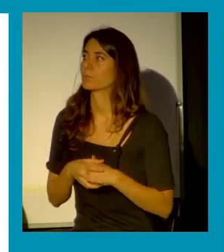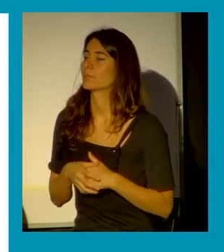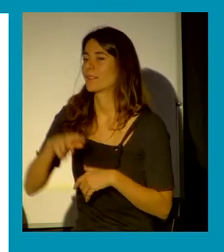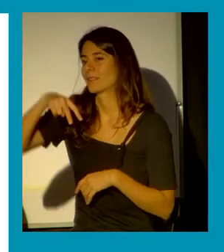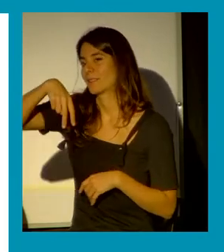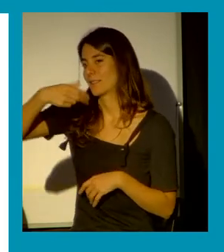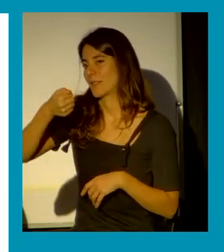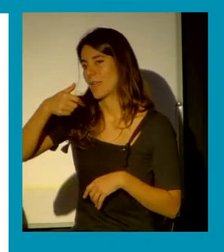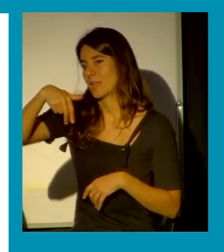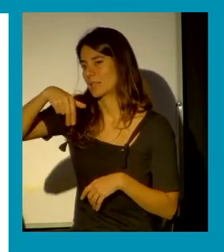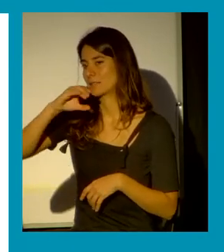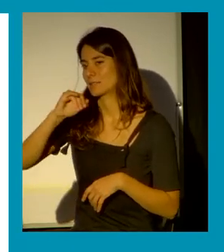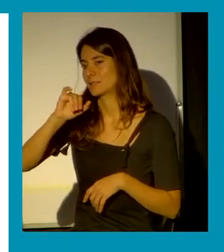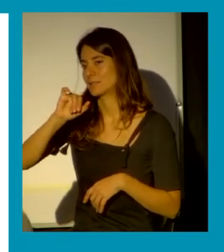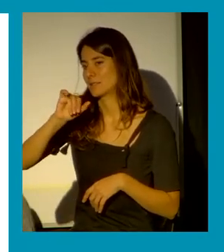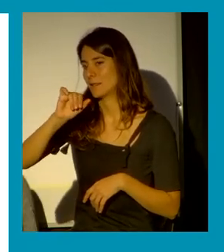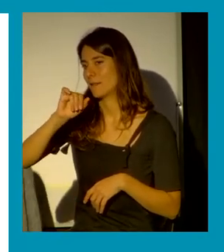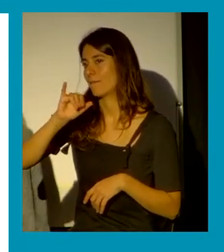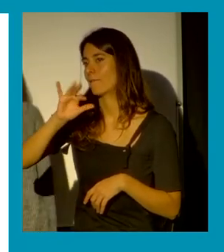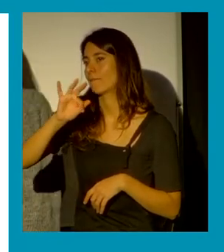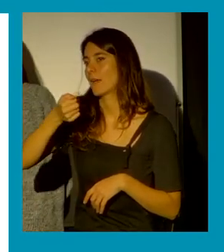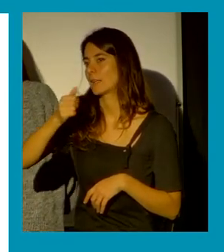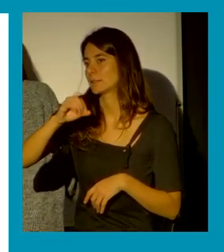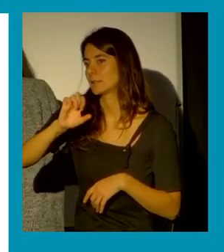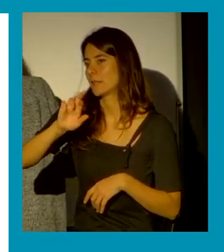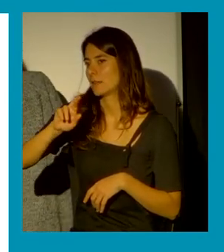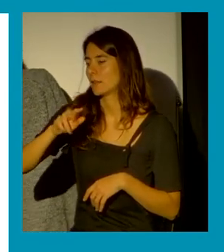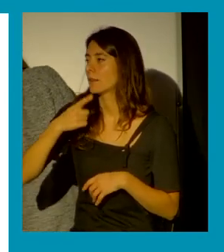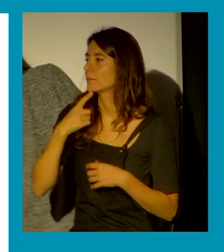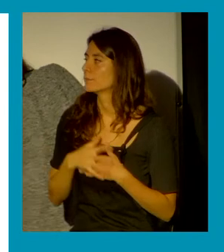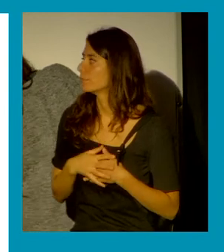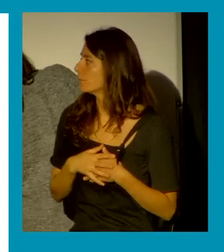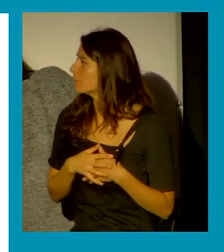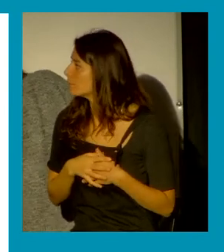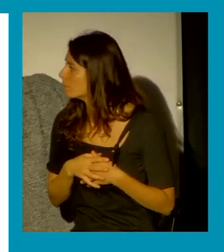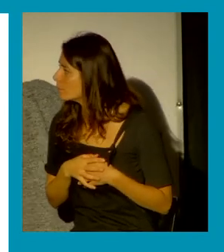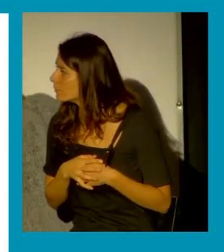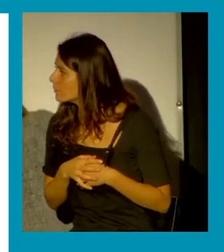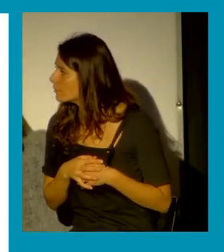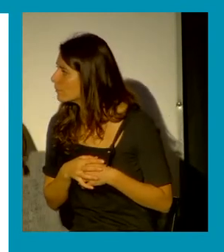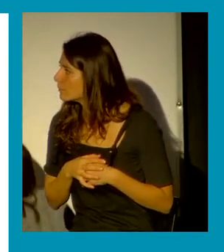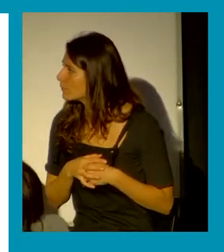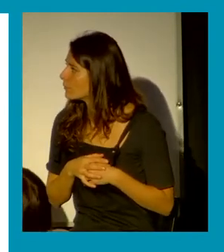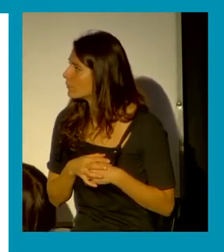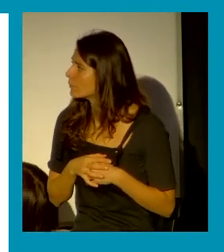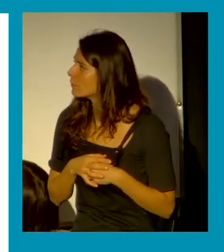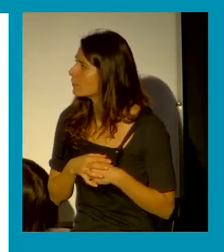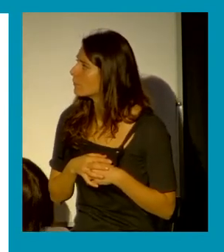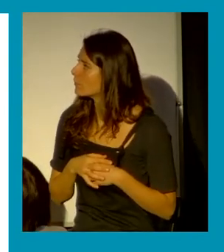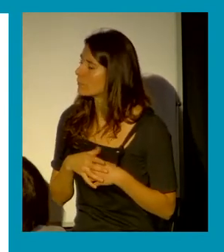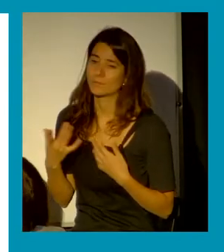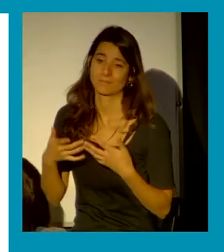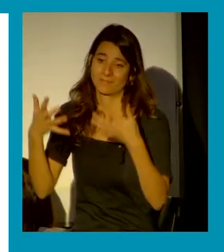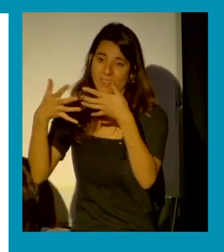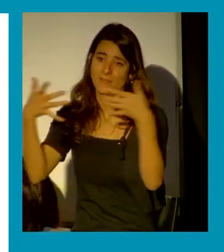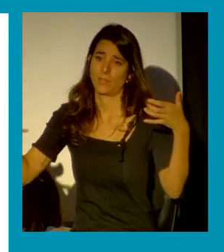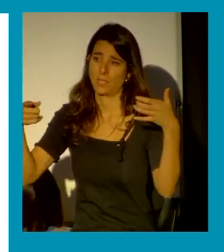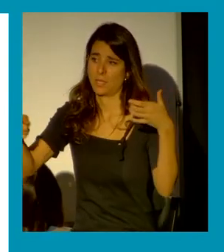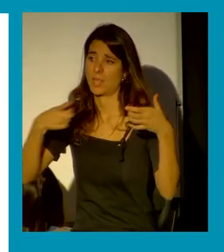es que dice no es ni reconocimiento ni redistribución y en sus últimos escritos dice bueno ¿y qué hacemos para la transformación?